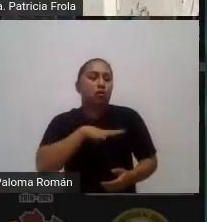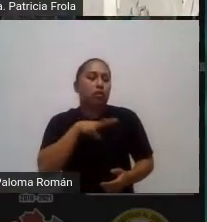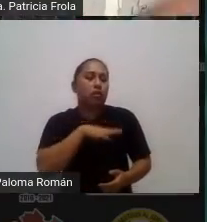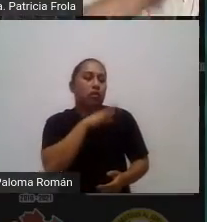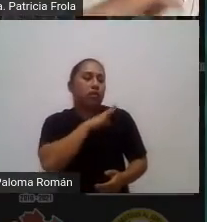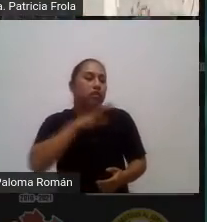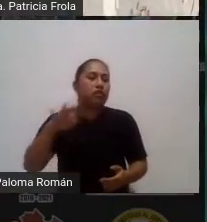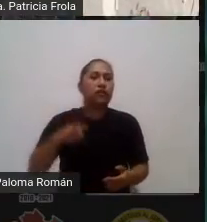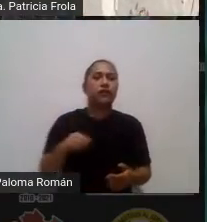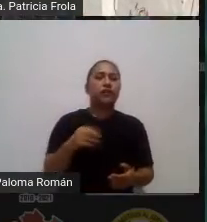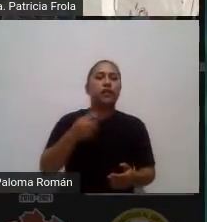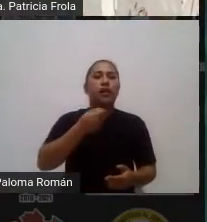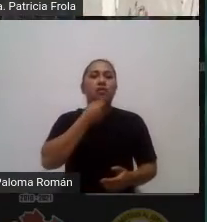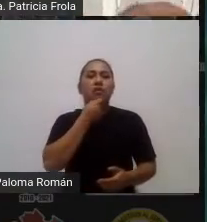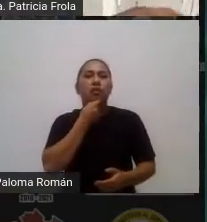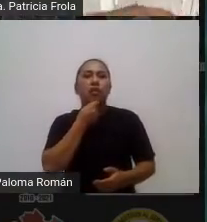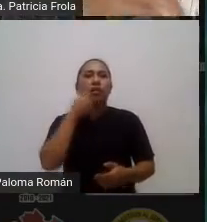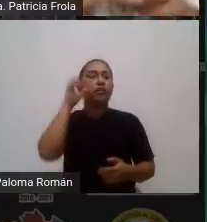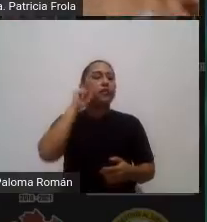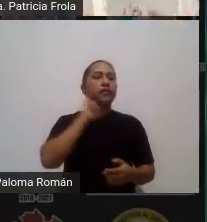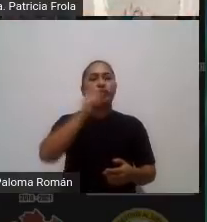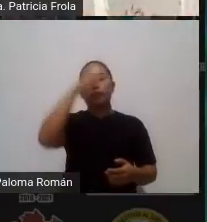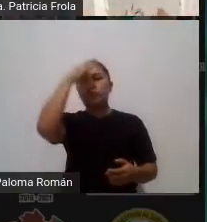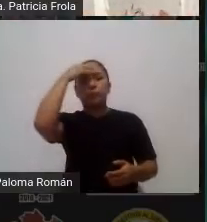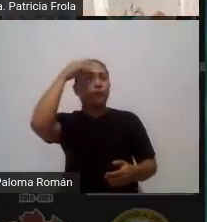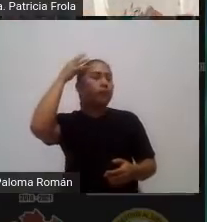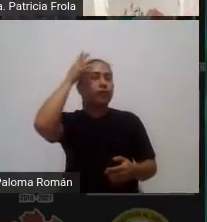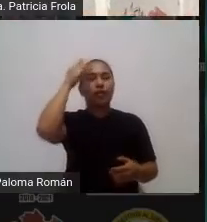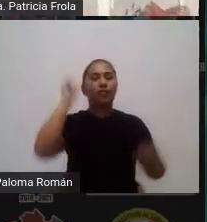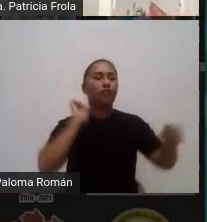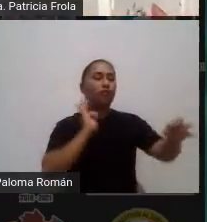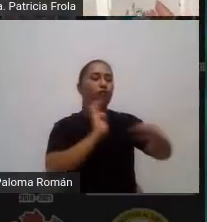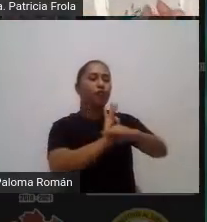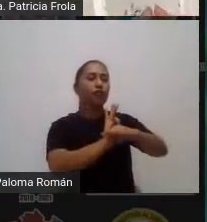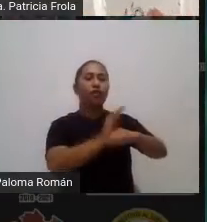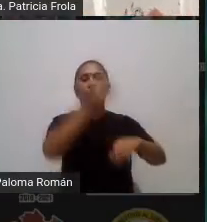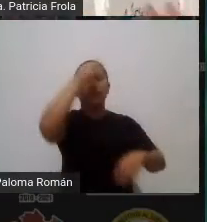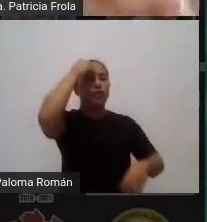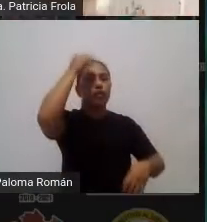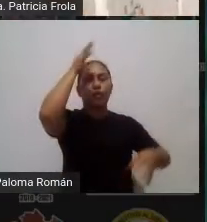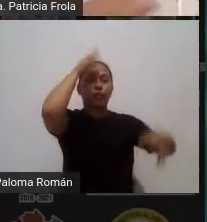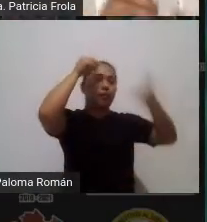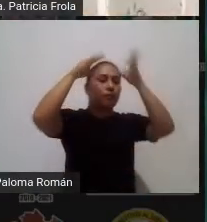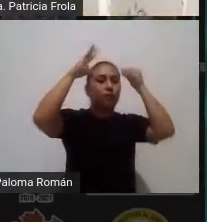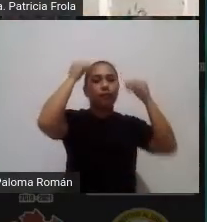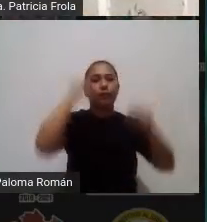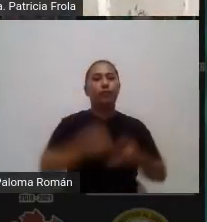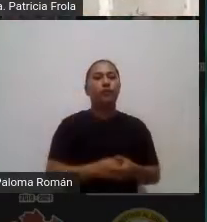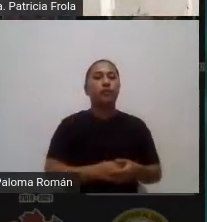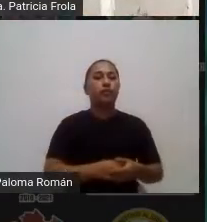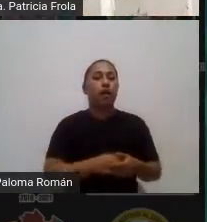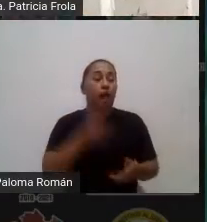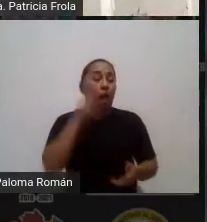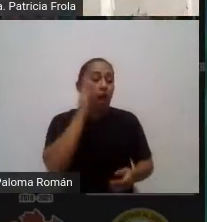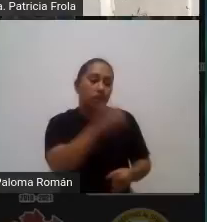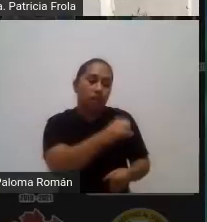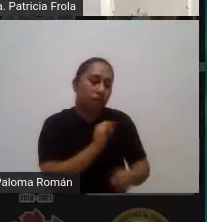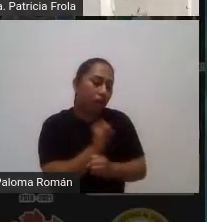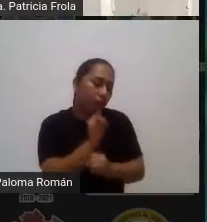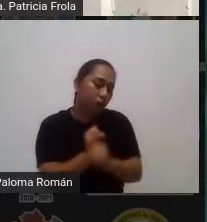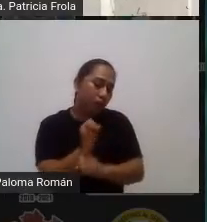en el club o en el grupo que está investigando el fenómeno del coronavirus por ejemplo